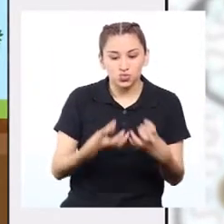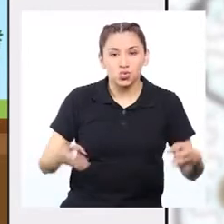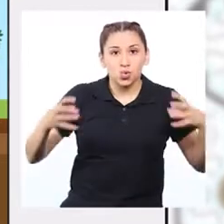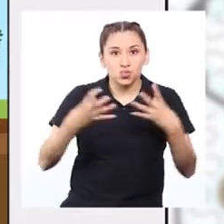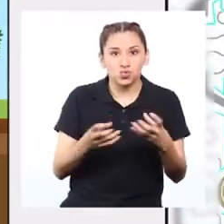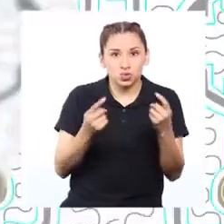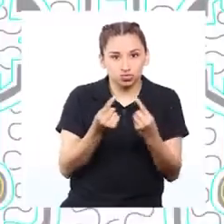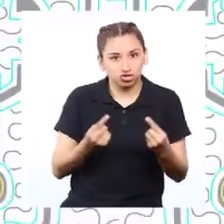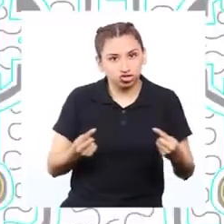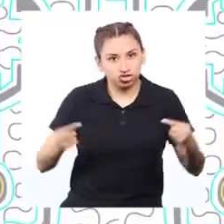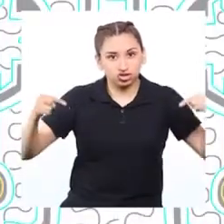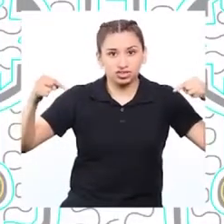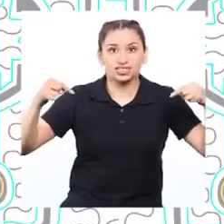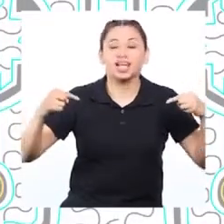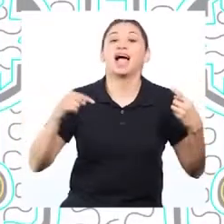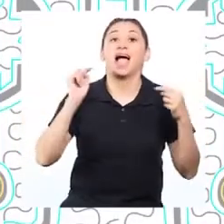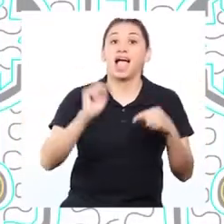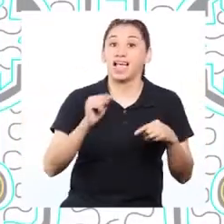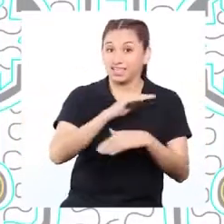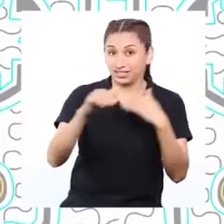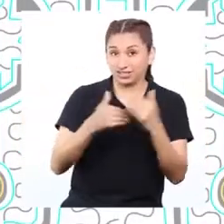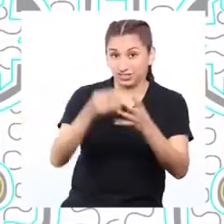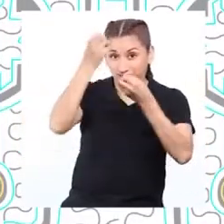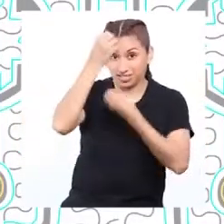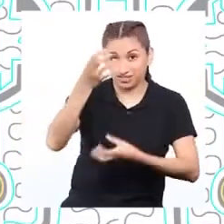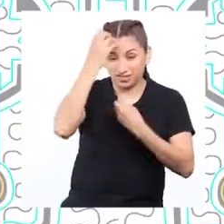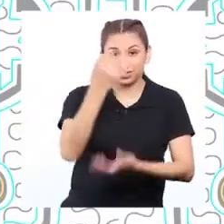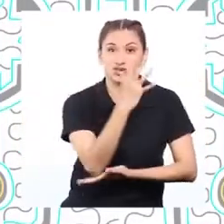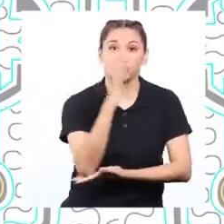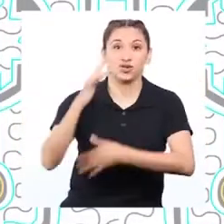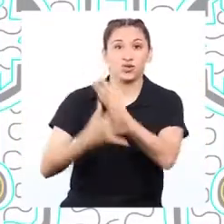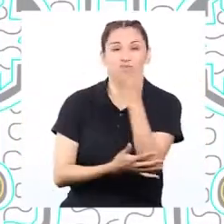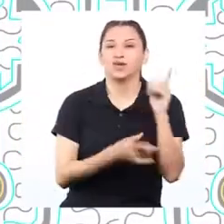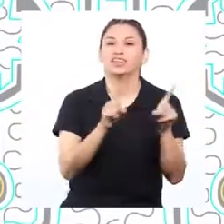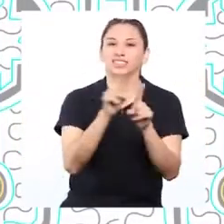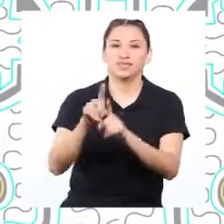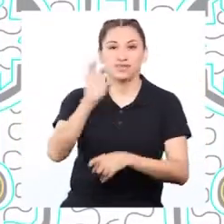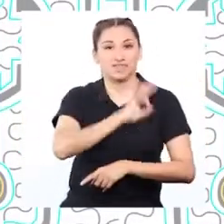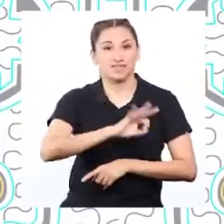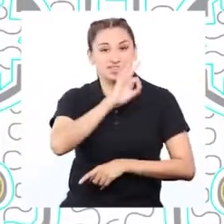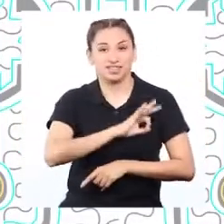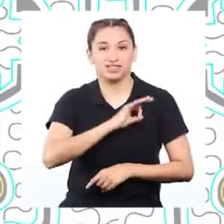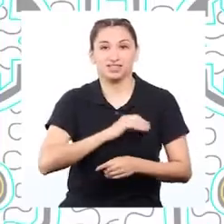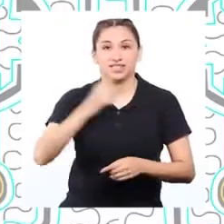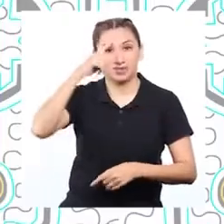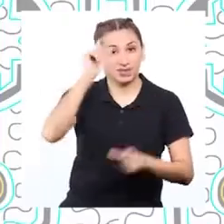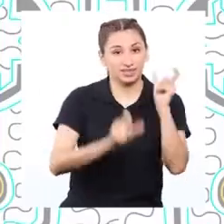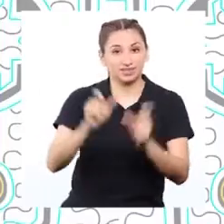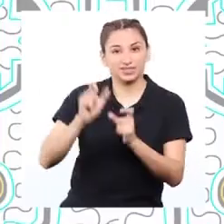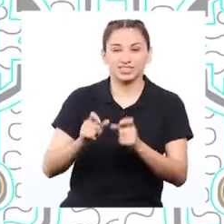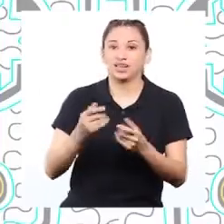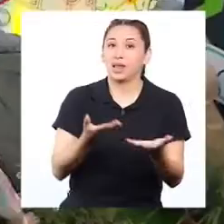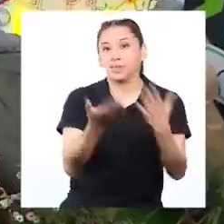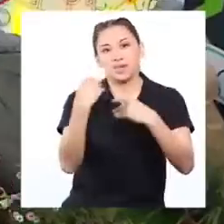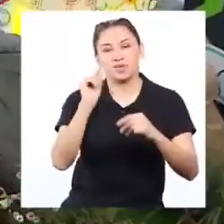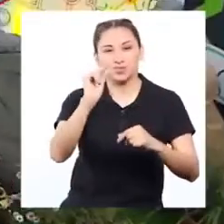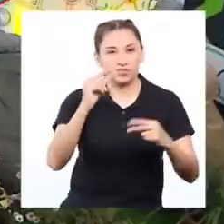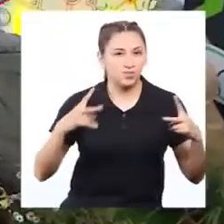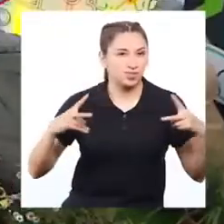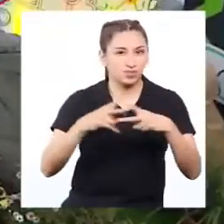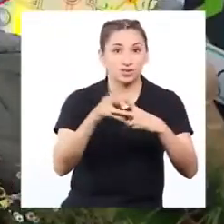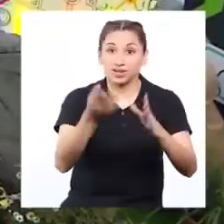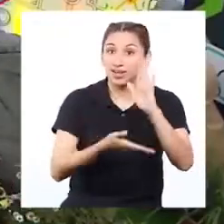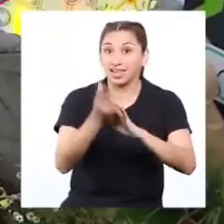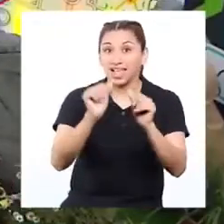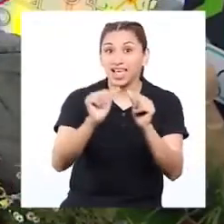subterráneos. Con toda esta información sobre los bosques y sus beneficios para la humanidad, vamos a hacer una pausa. ¡Pero no